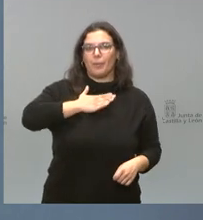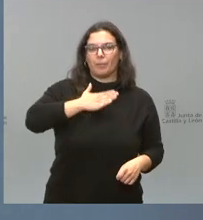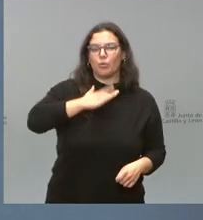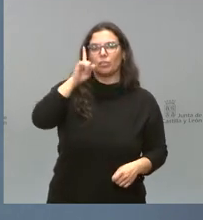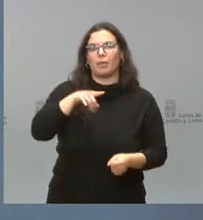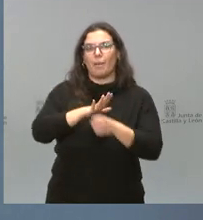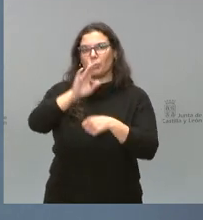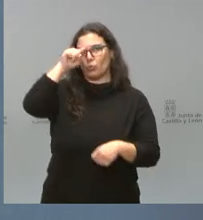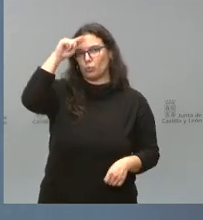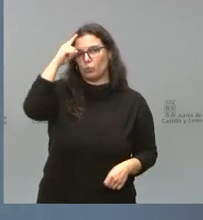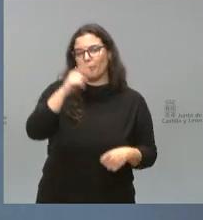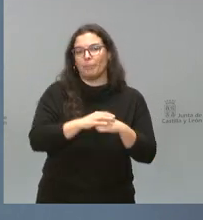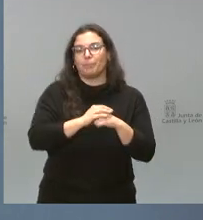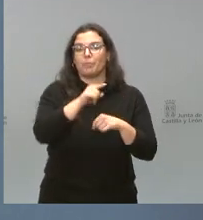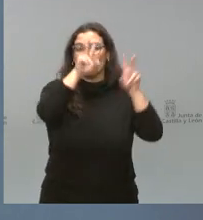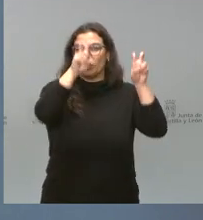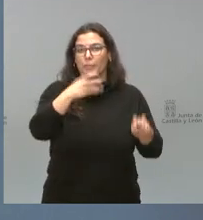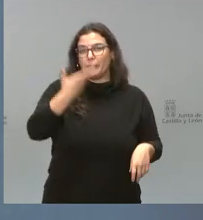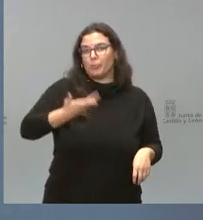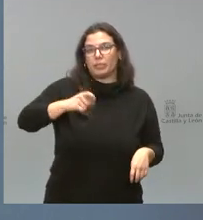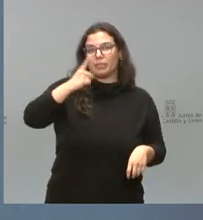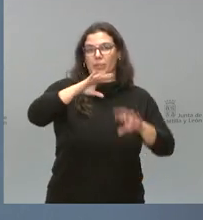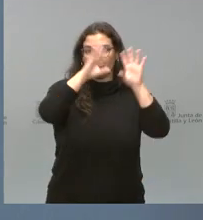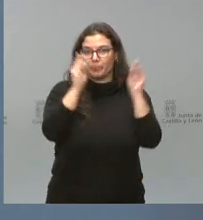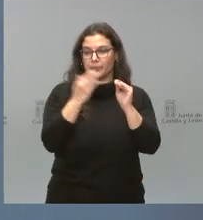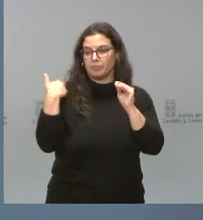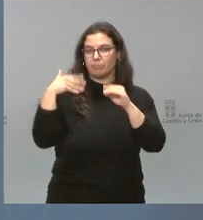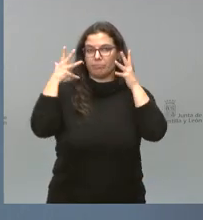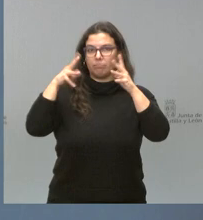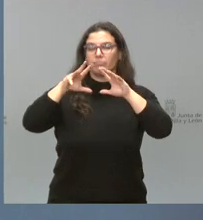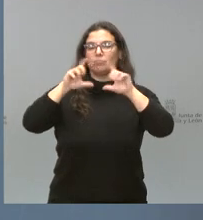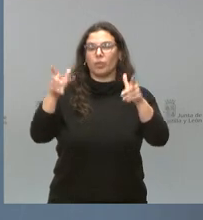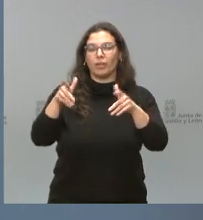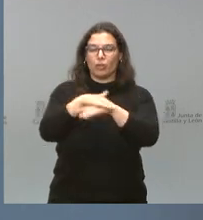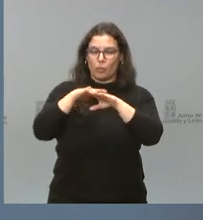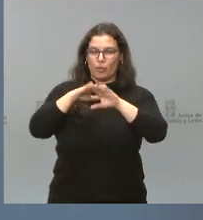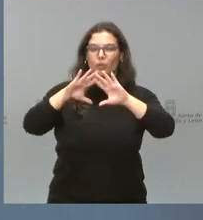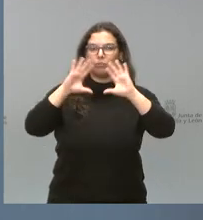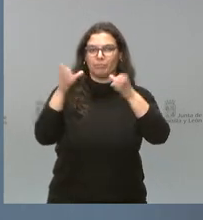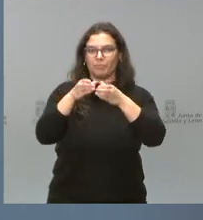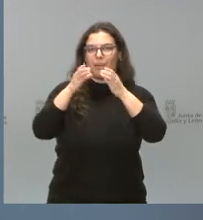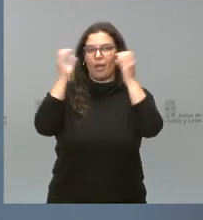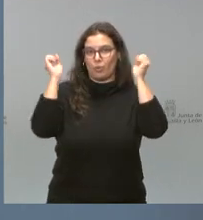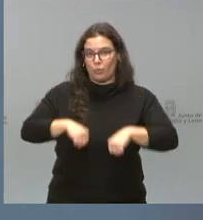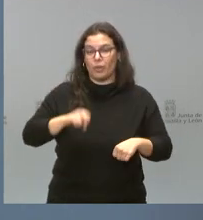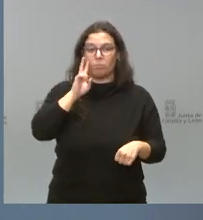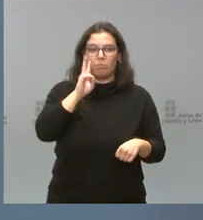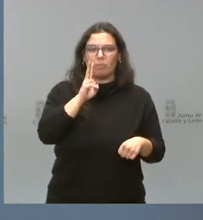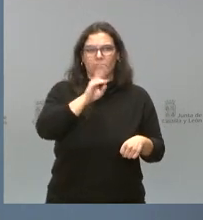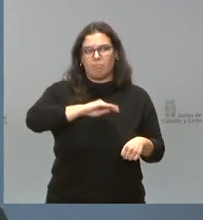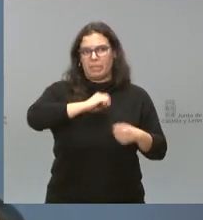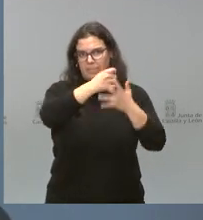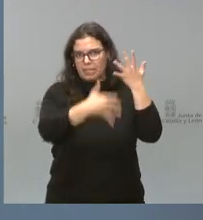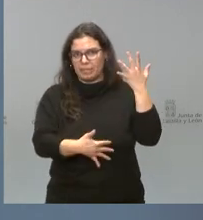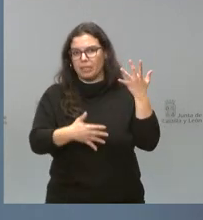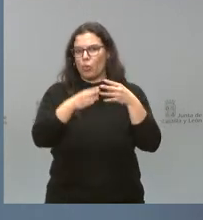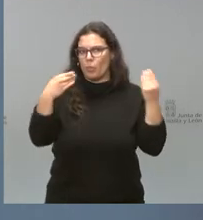el ámbito de la cultura. Estas son las cuestiones fundamentales de los acuerdos que hemos señalado hoy. Como ven, ustedes son bastantes y tienen